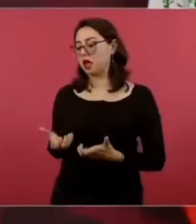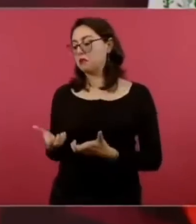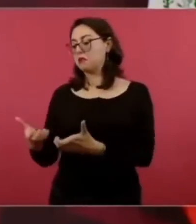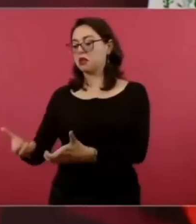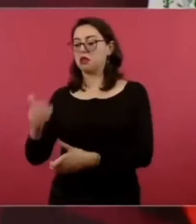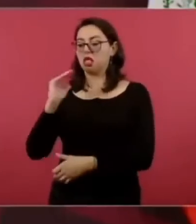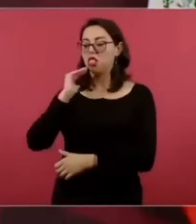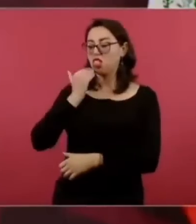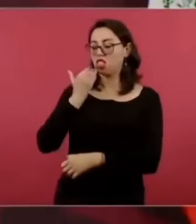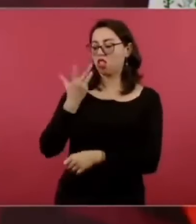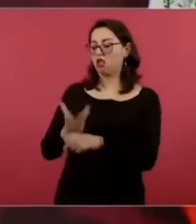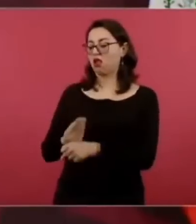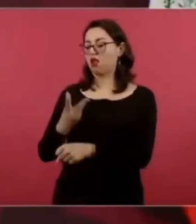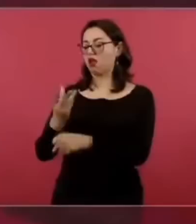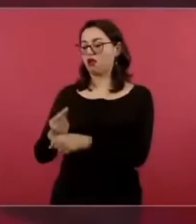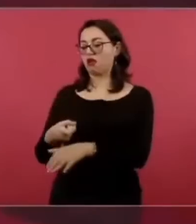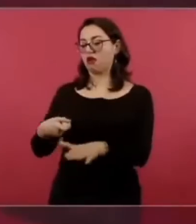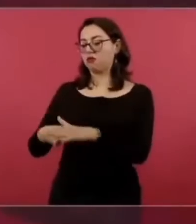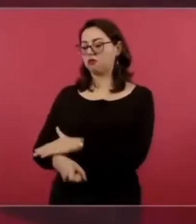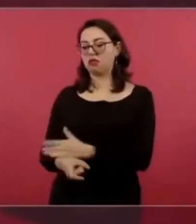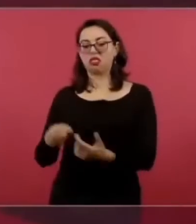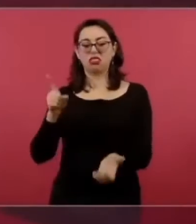porque sobornó